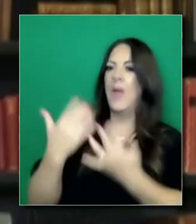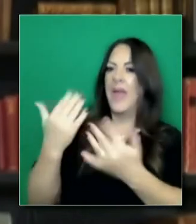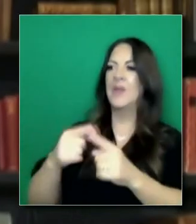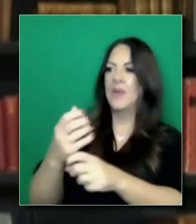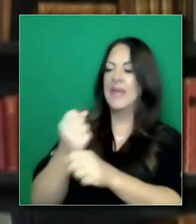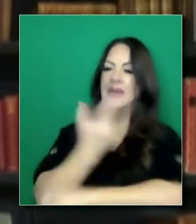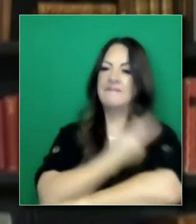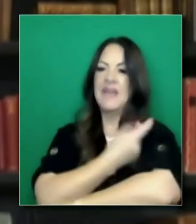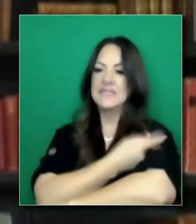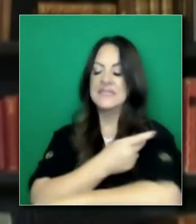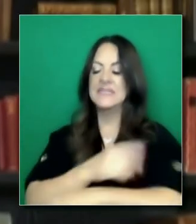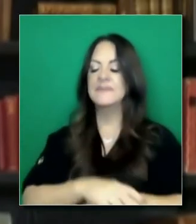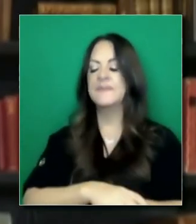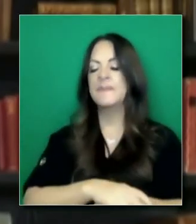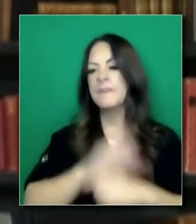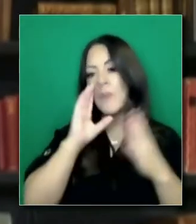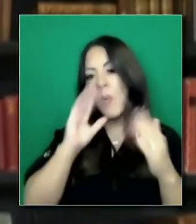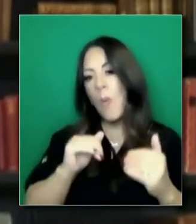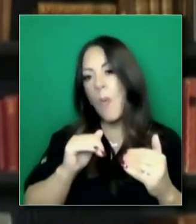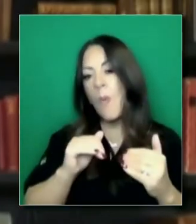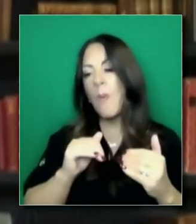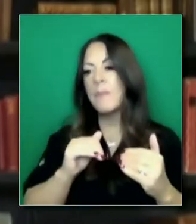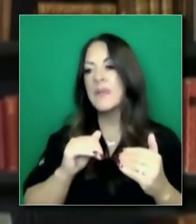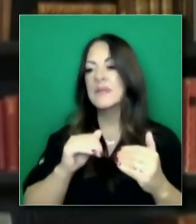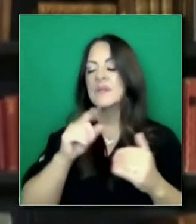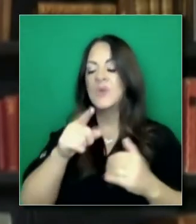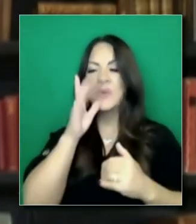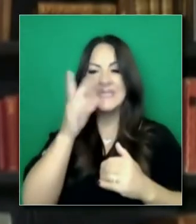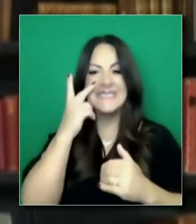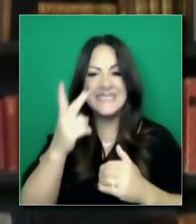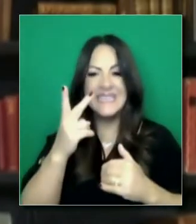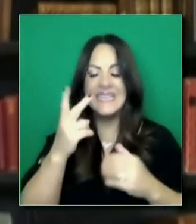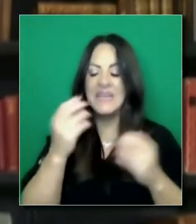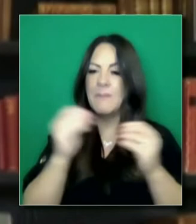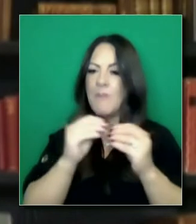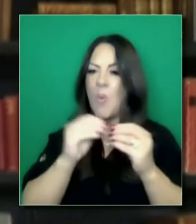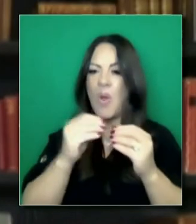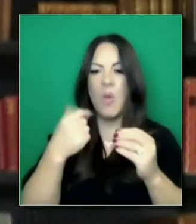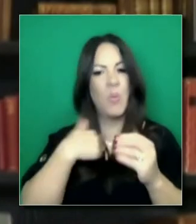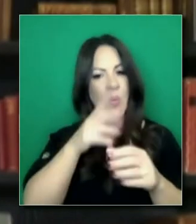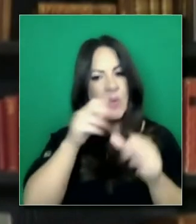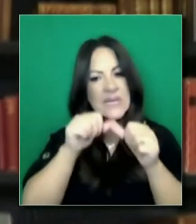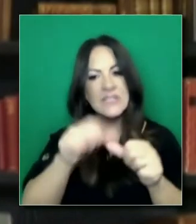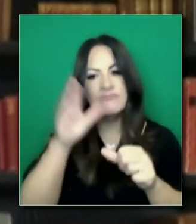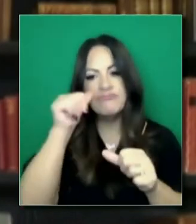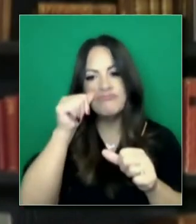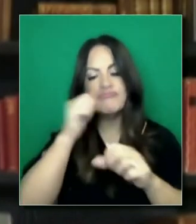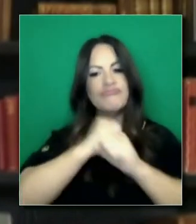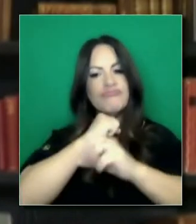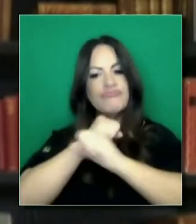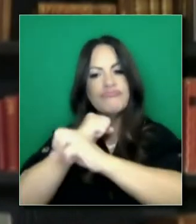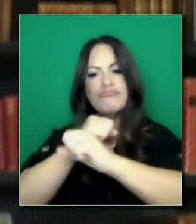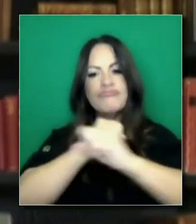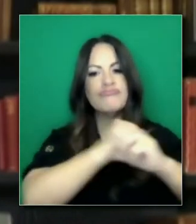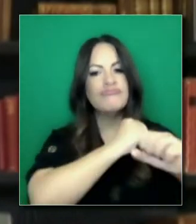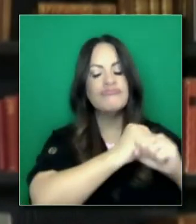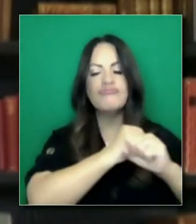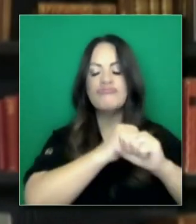la cantidad de la transmisión. Verán ustedes nuevos mensajes, nuevas vallas y rótulos.